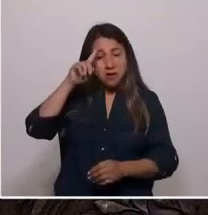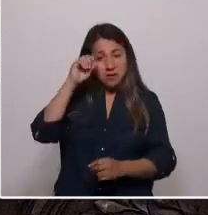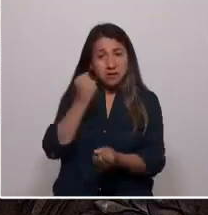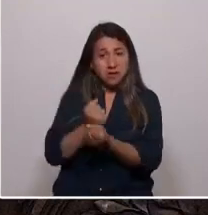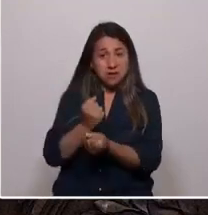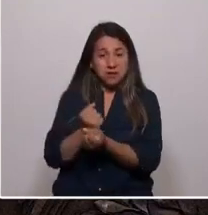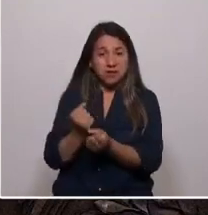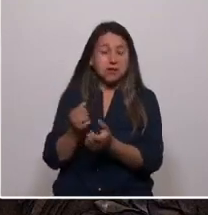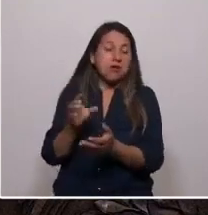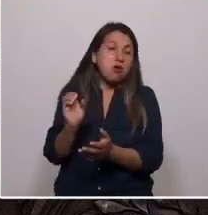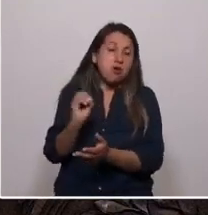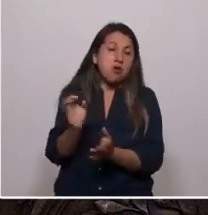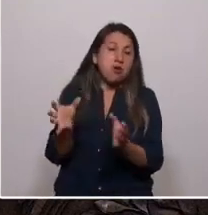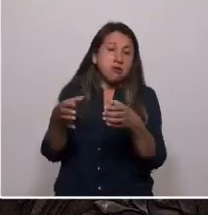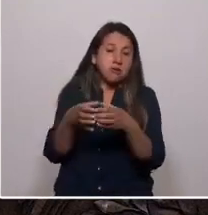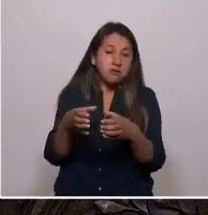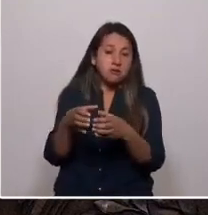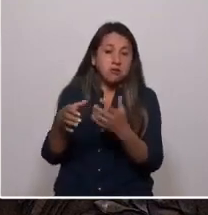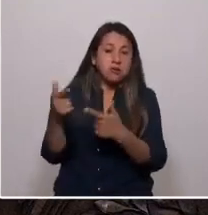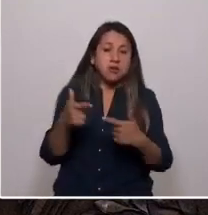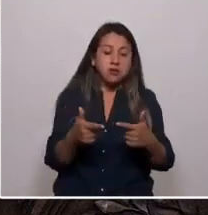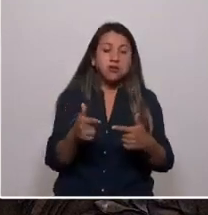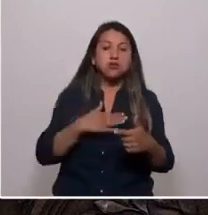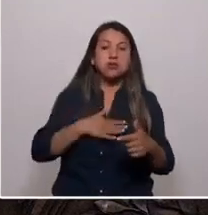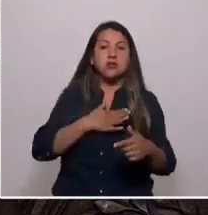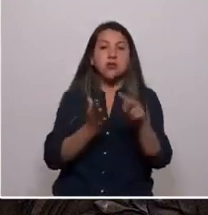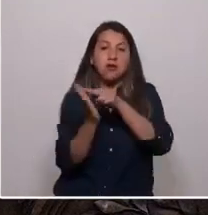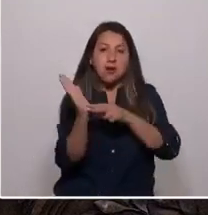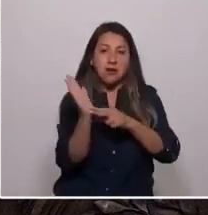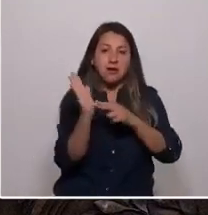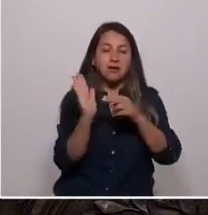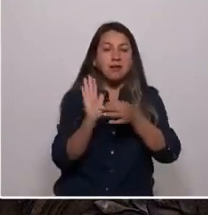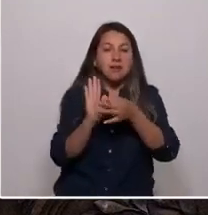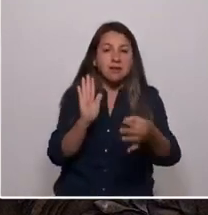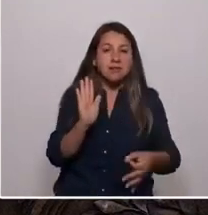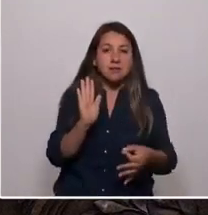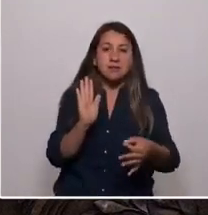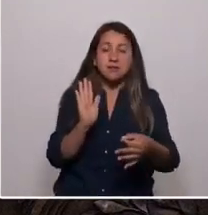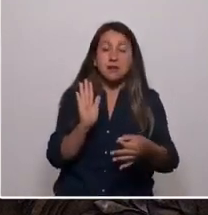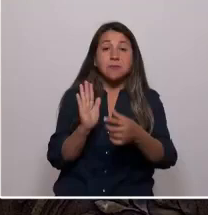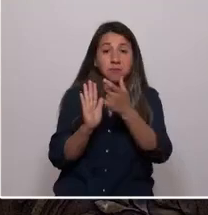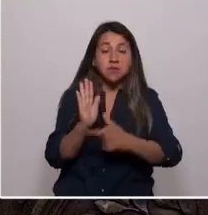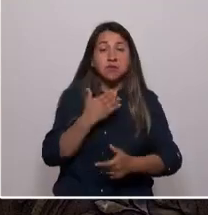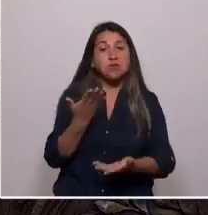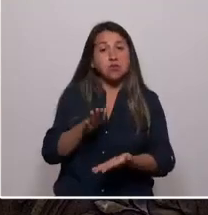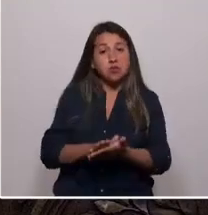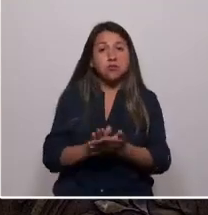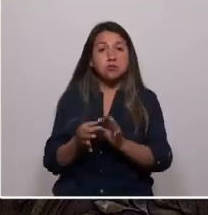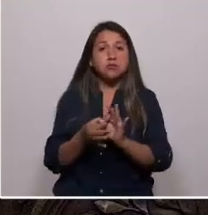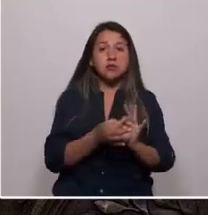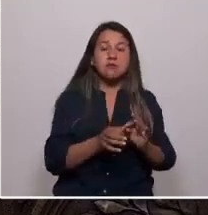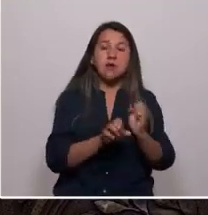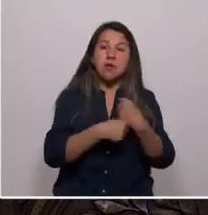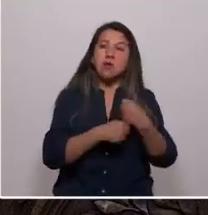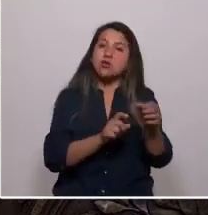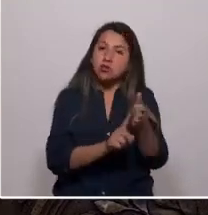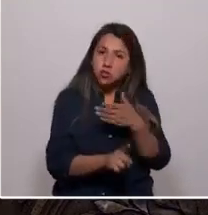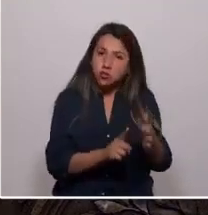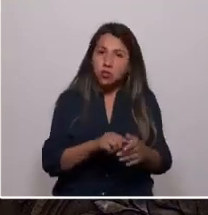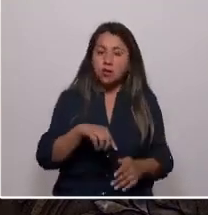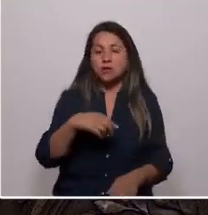Les voy a leer un extracto de una carta que dejó una persona que falleció producto de tortura a su familia.